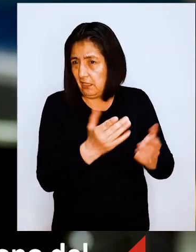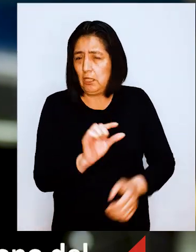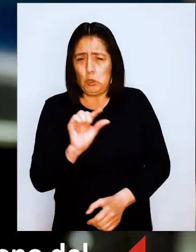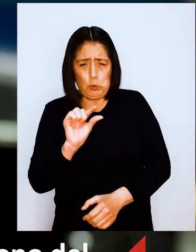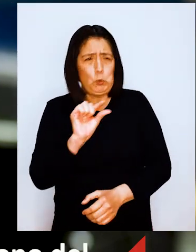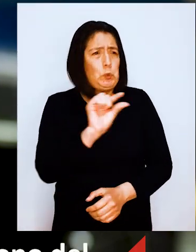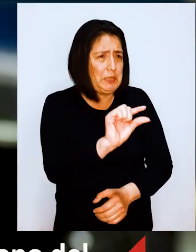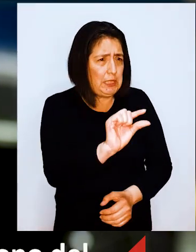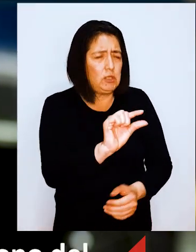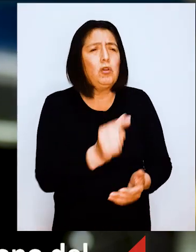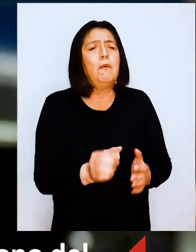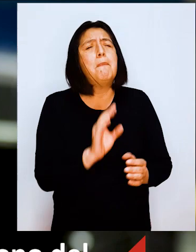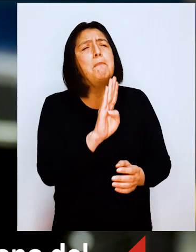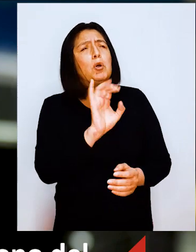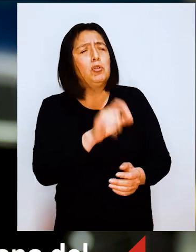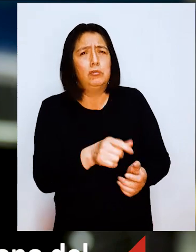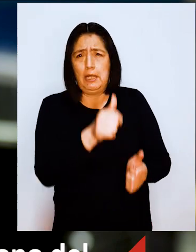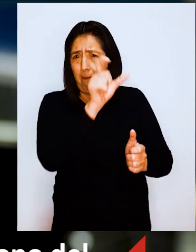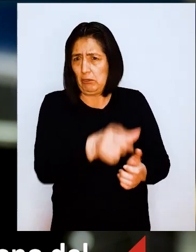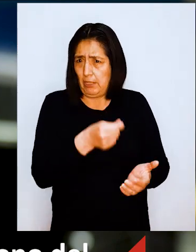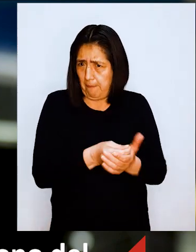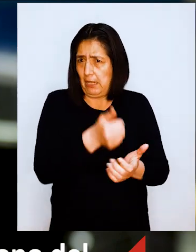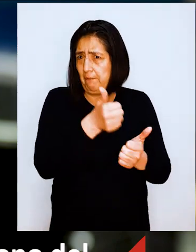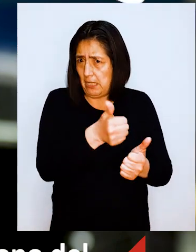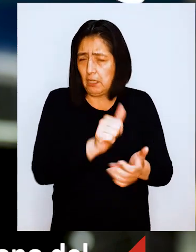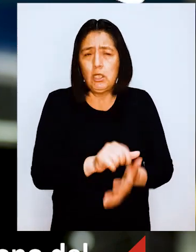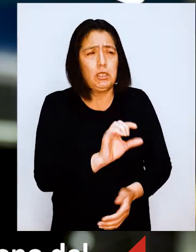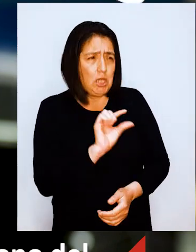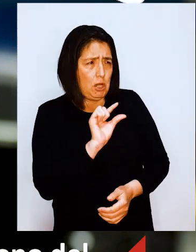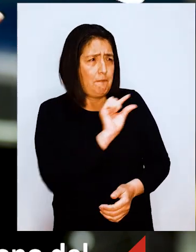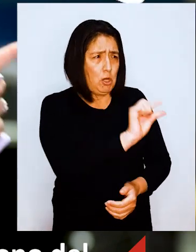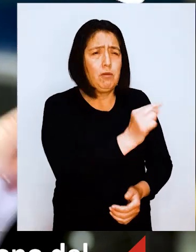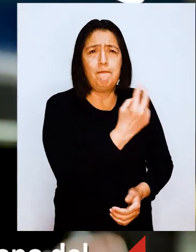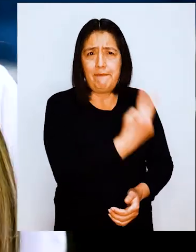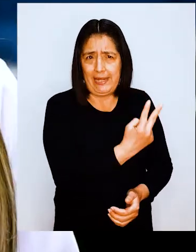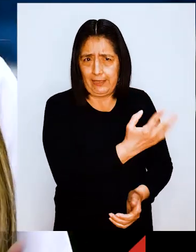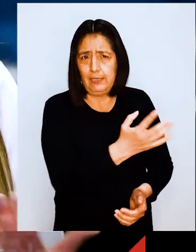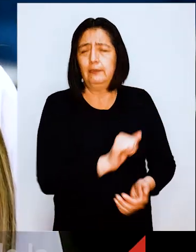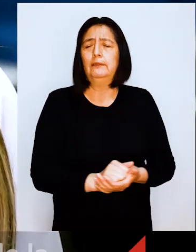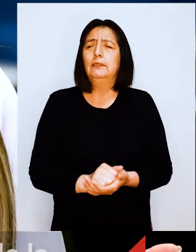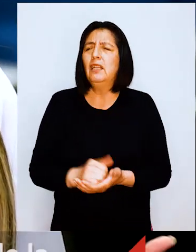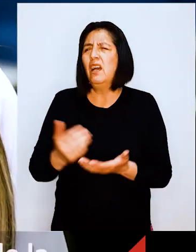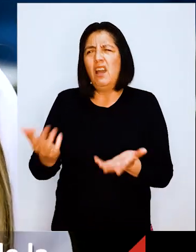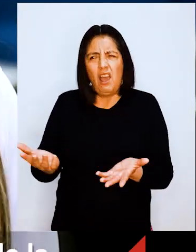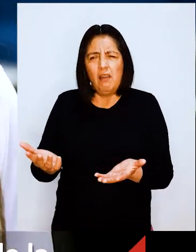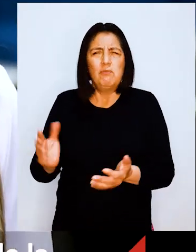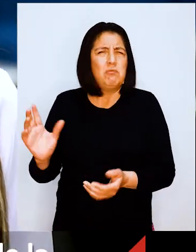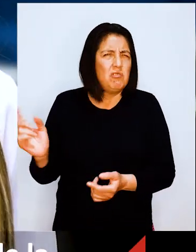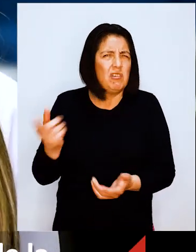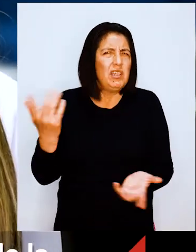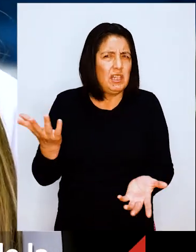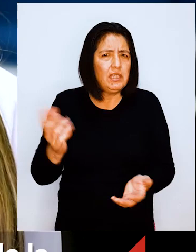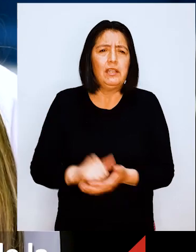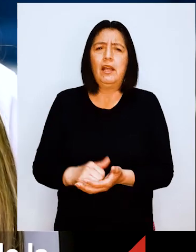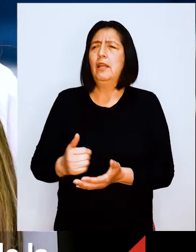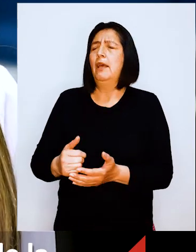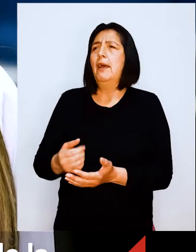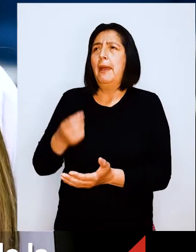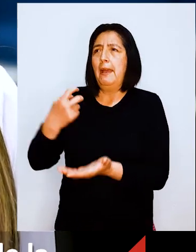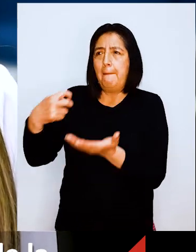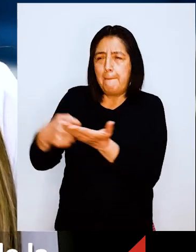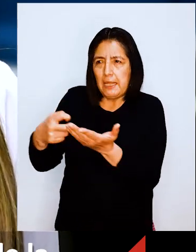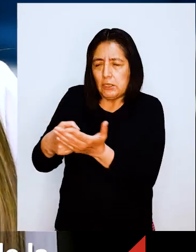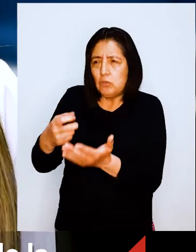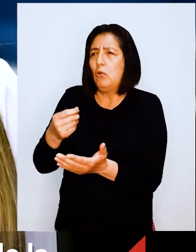subsidios son el bono del buen pagador y el bono verde. Por lo general, mientras menor sea el